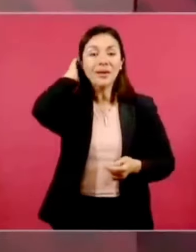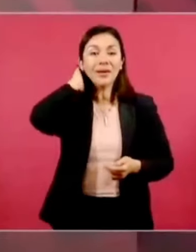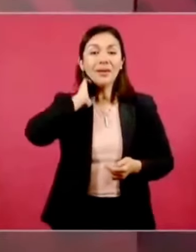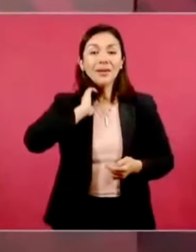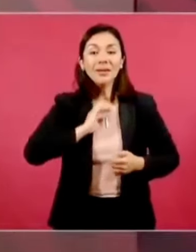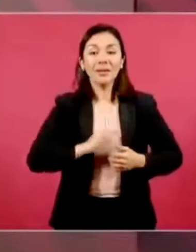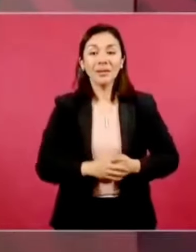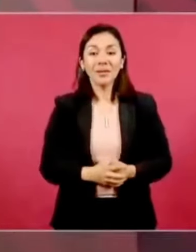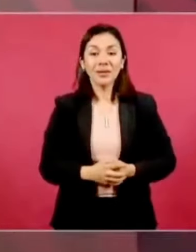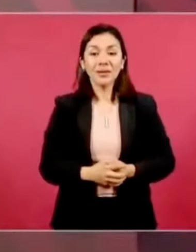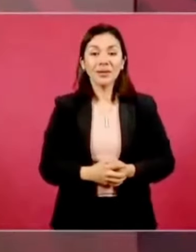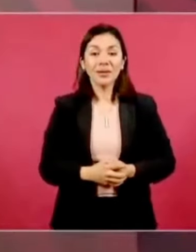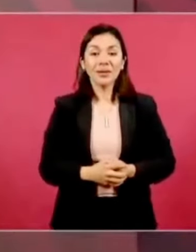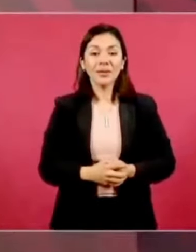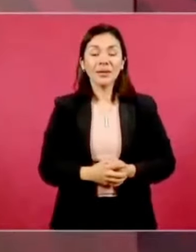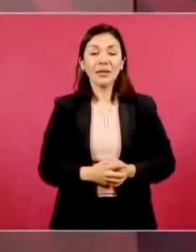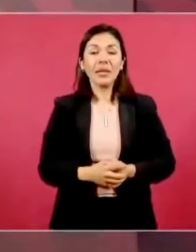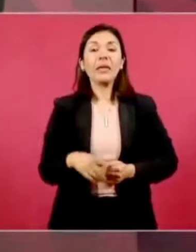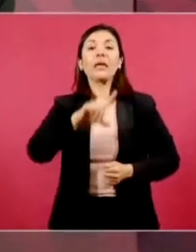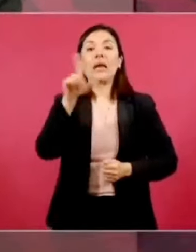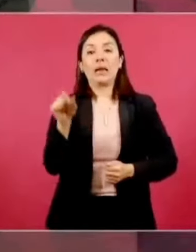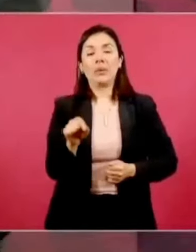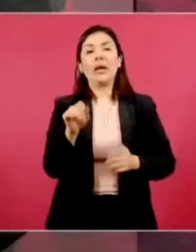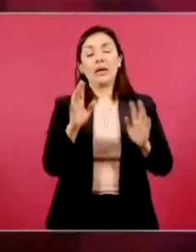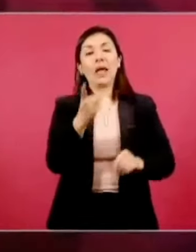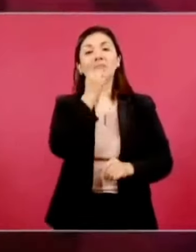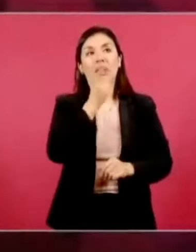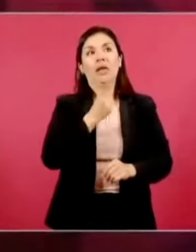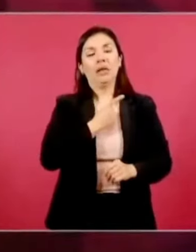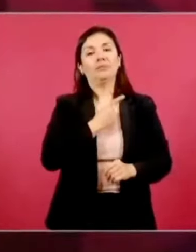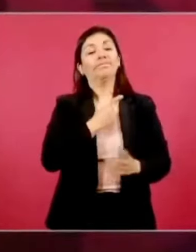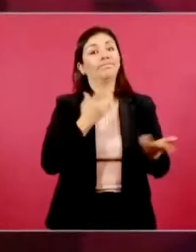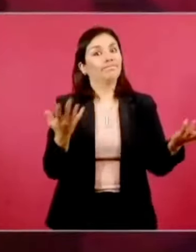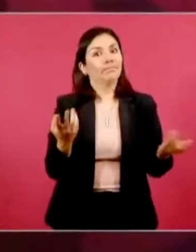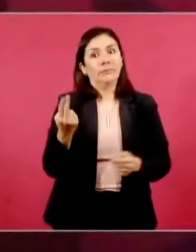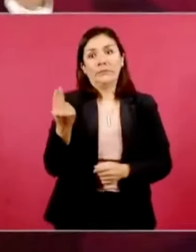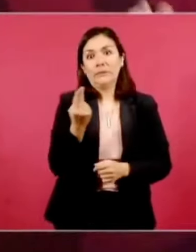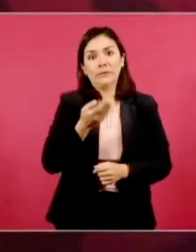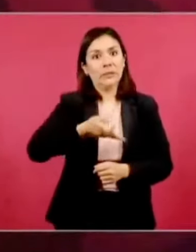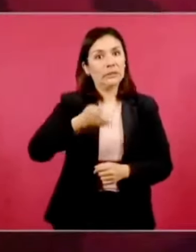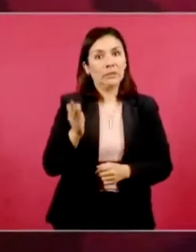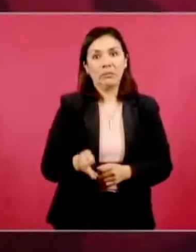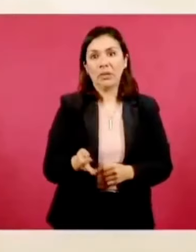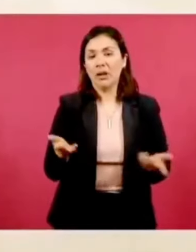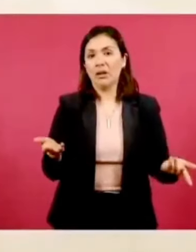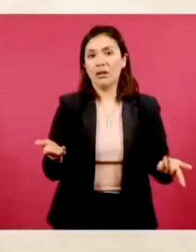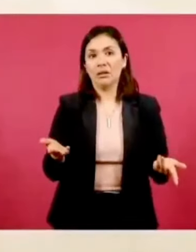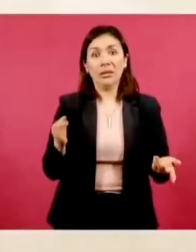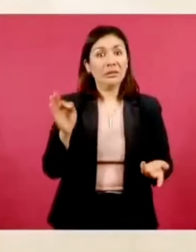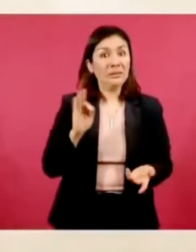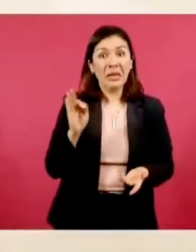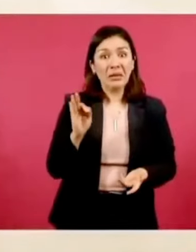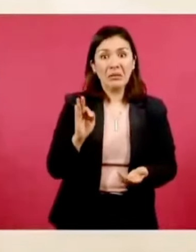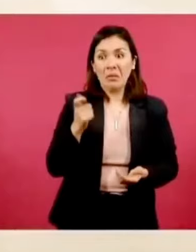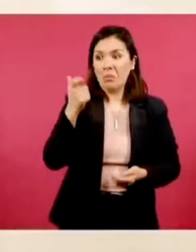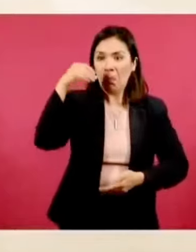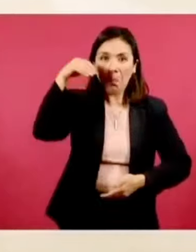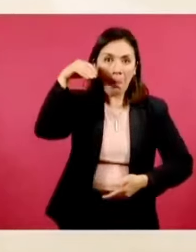Y ya me dice, ¿no?, se tiene que aceptar, porque si no, se va a caer